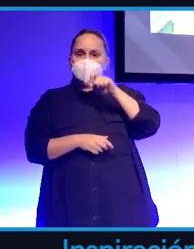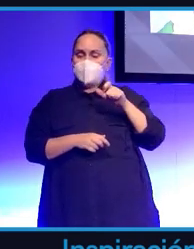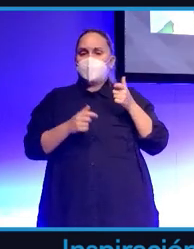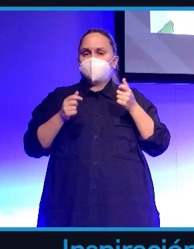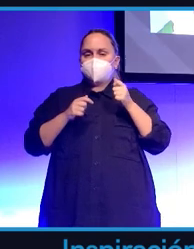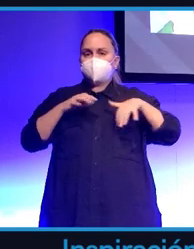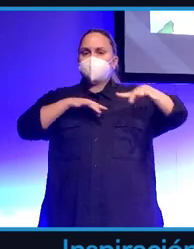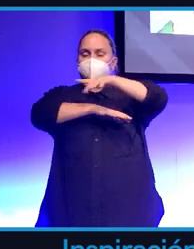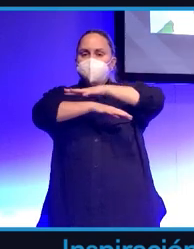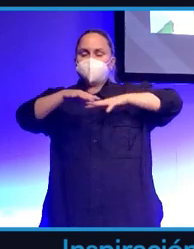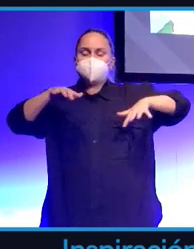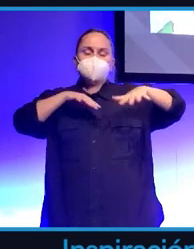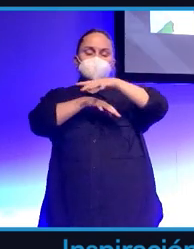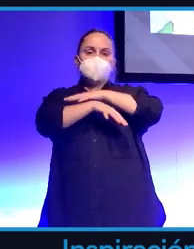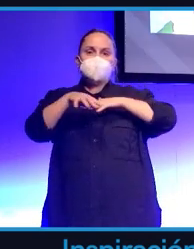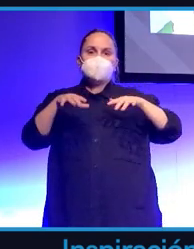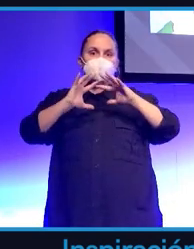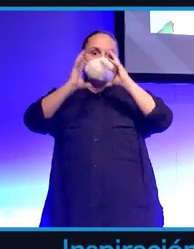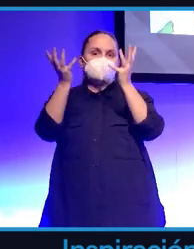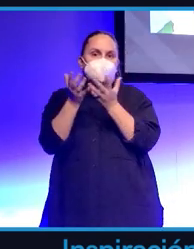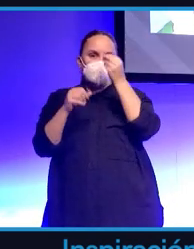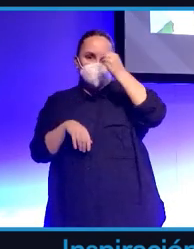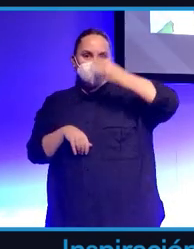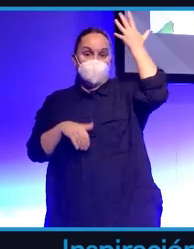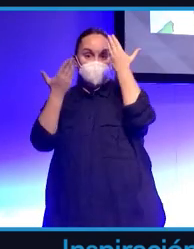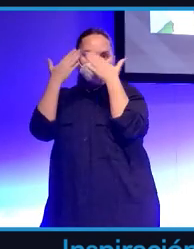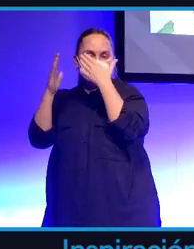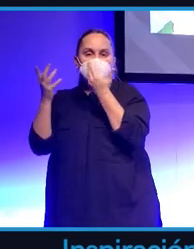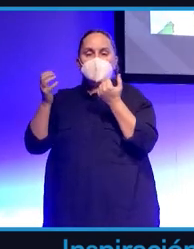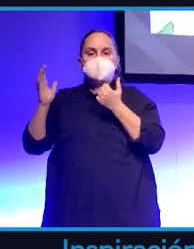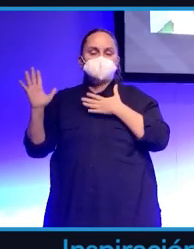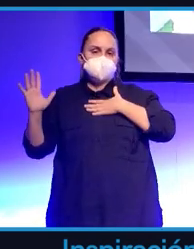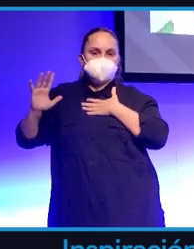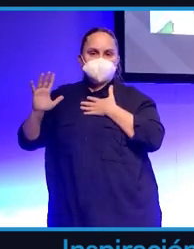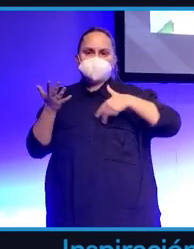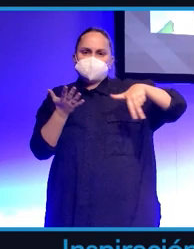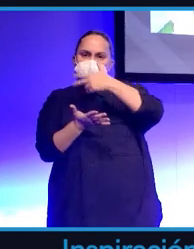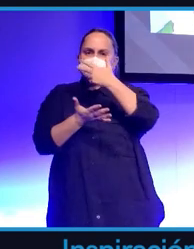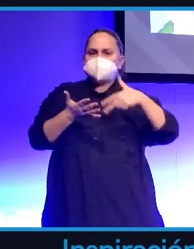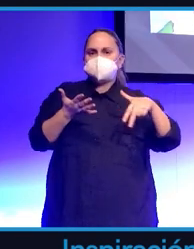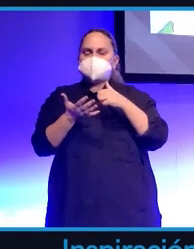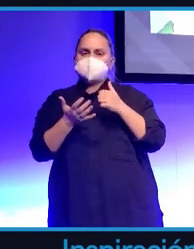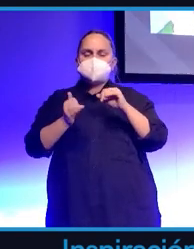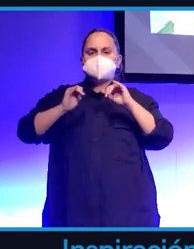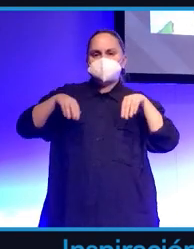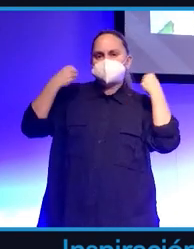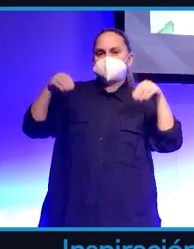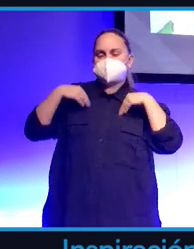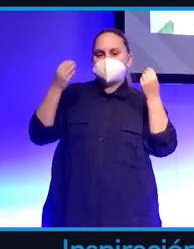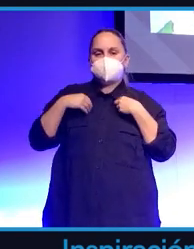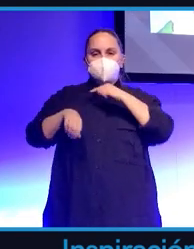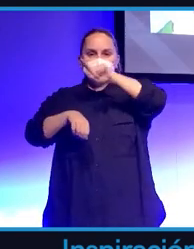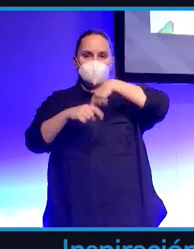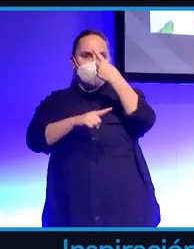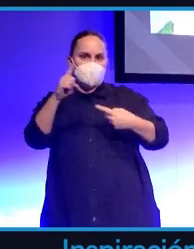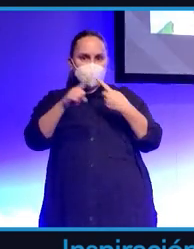del mundo del metaverso de Facebook que estuvieron bailando durante una hora y media es muy directo porque estás